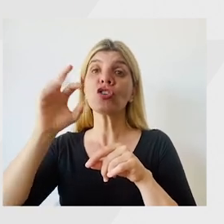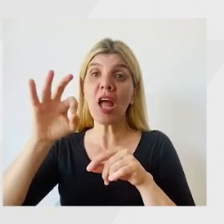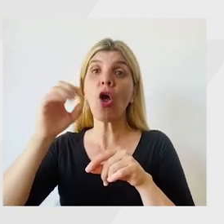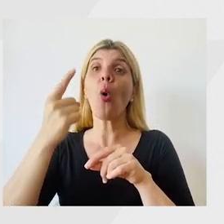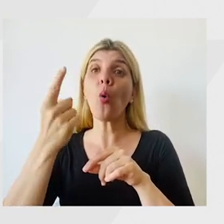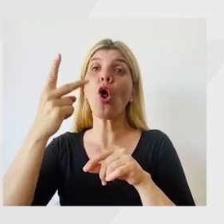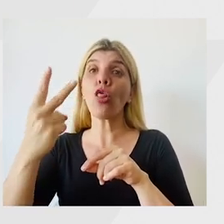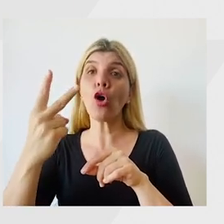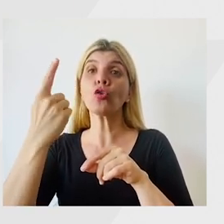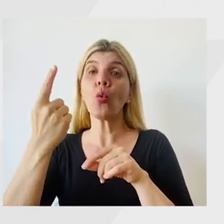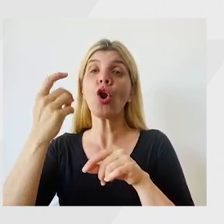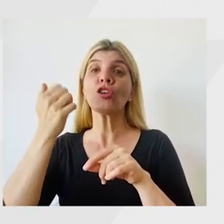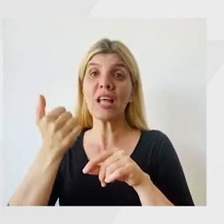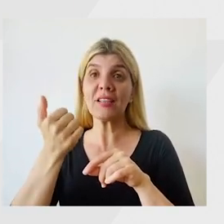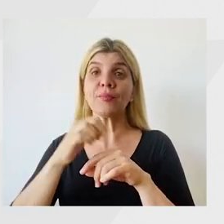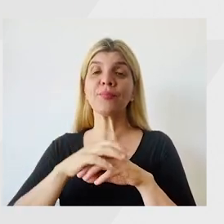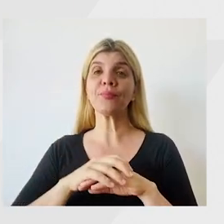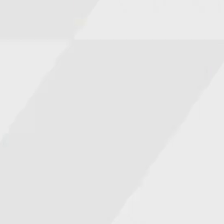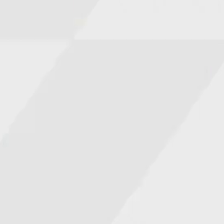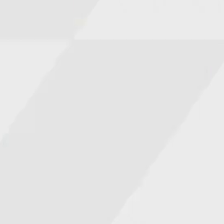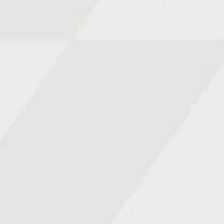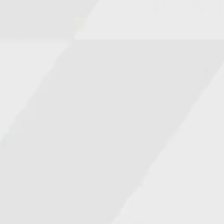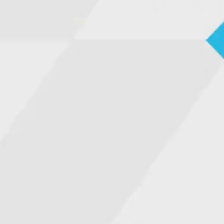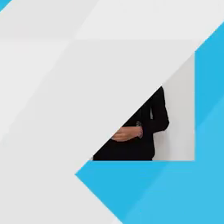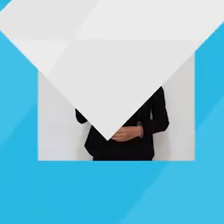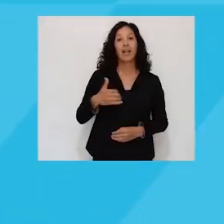-1216.